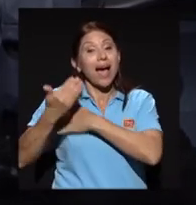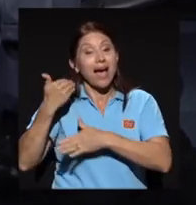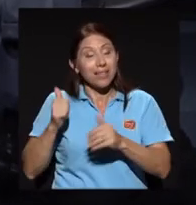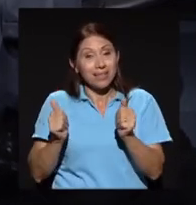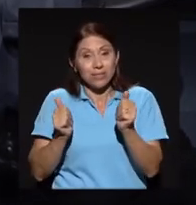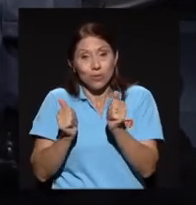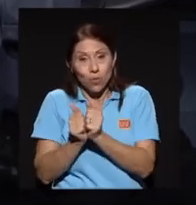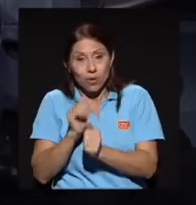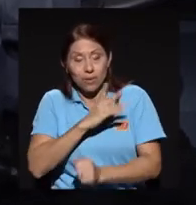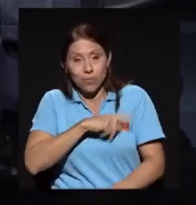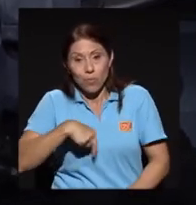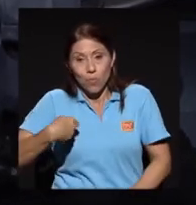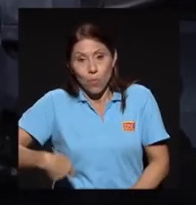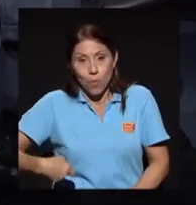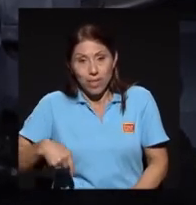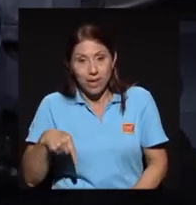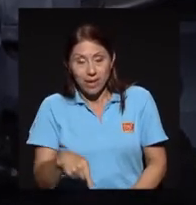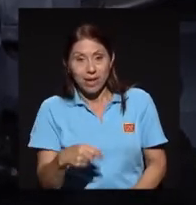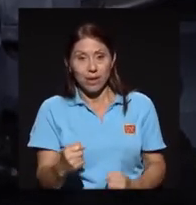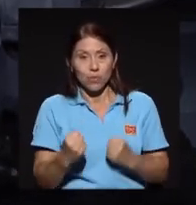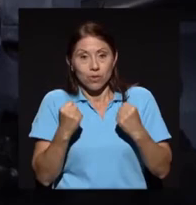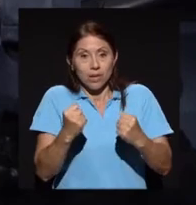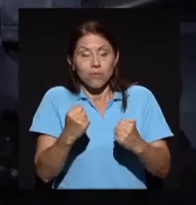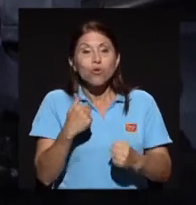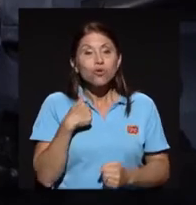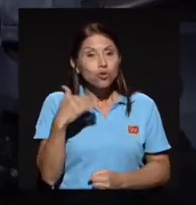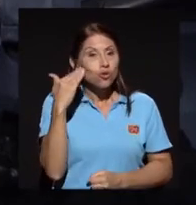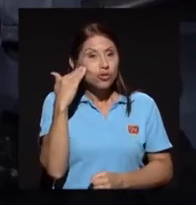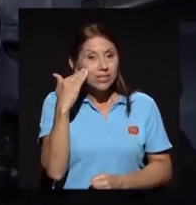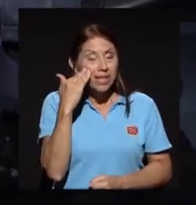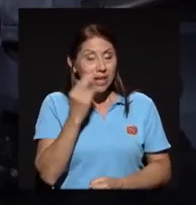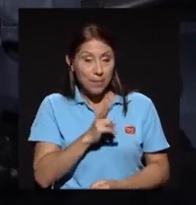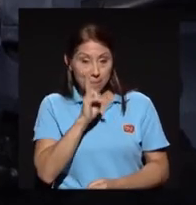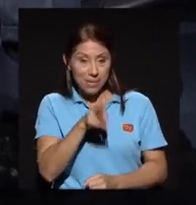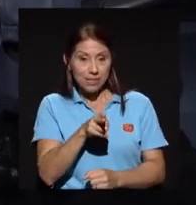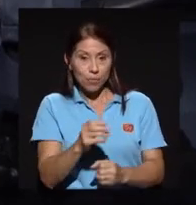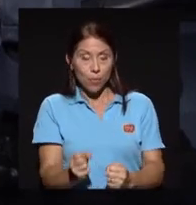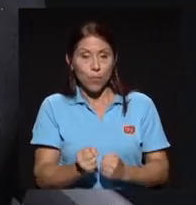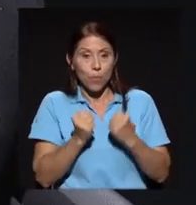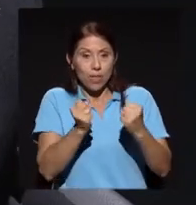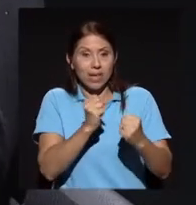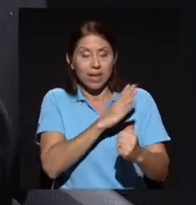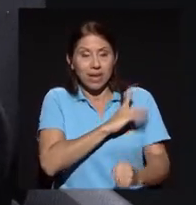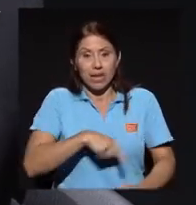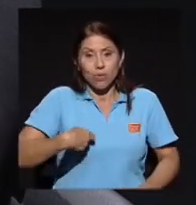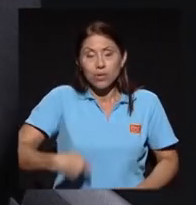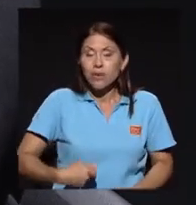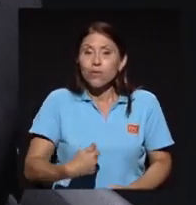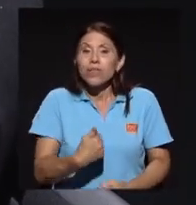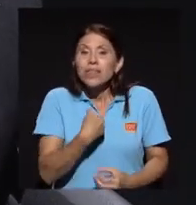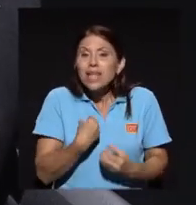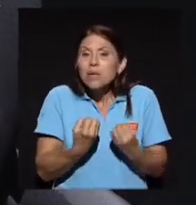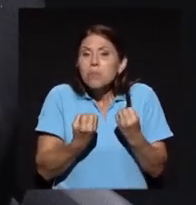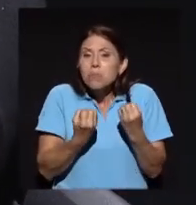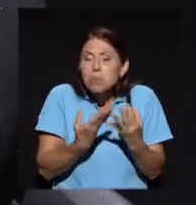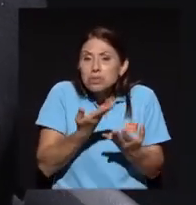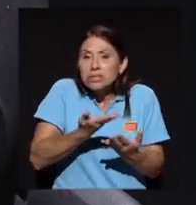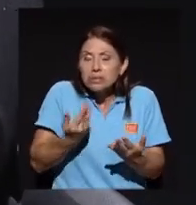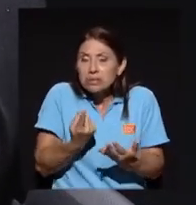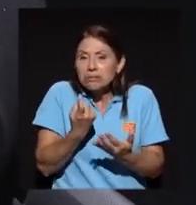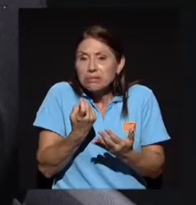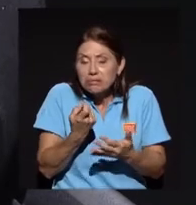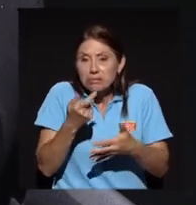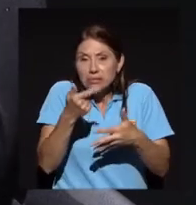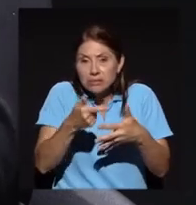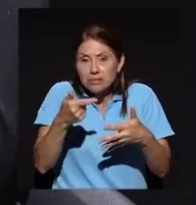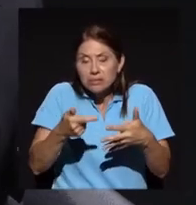y sé las carencias que tiene el mismo Poder Ejecutivo y cómo podemos generar ese vínculo